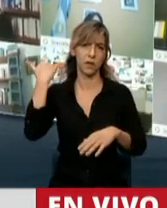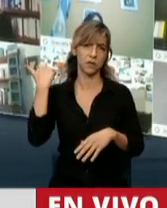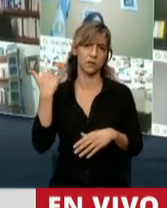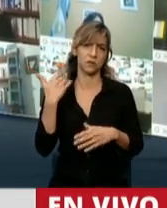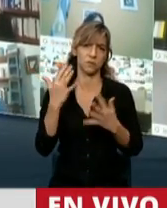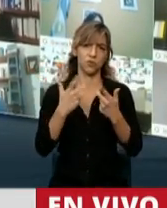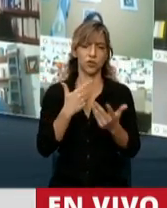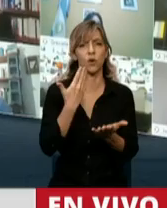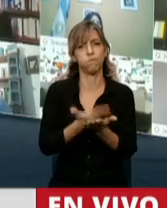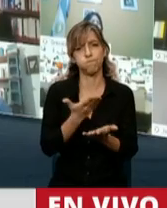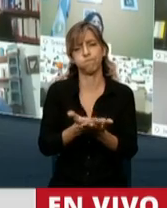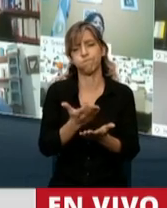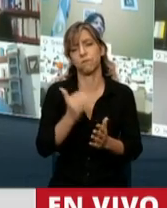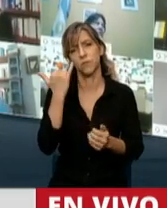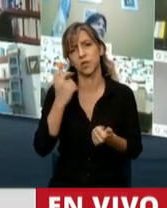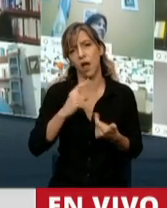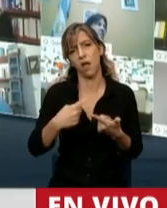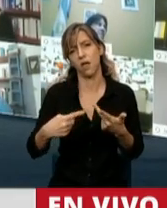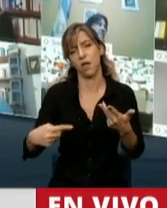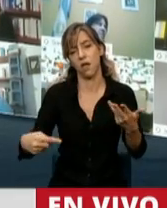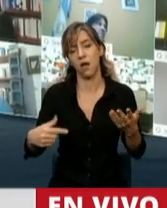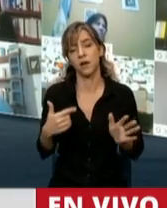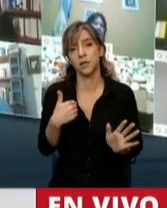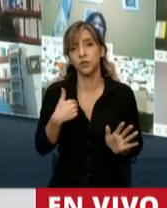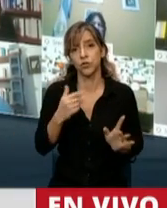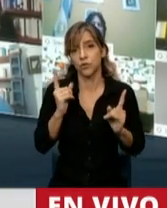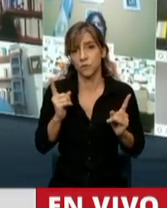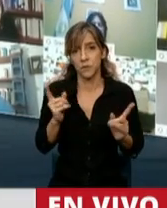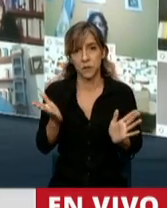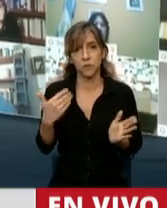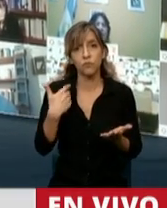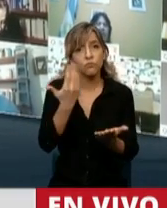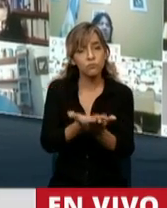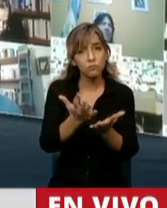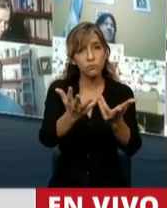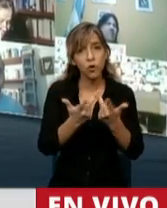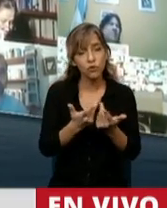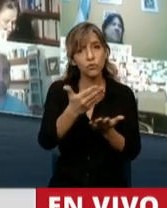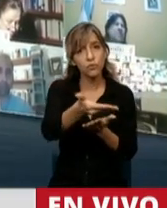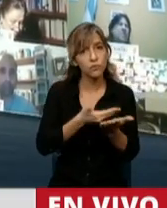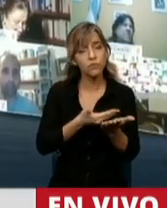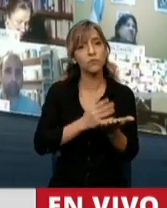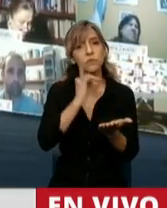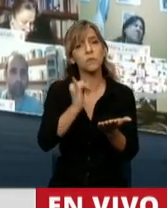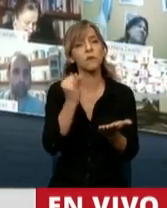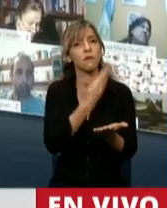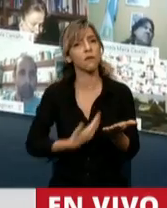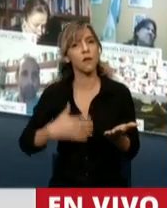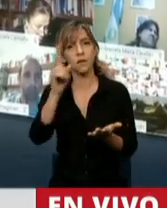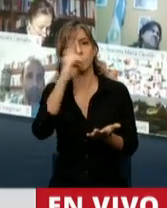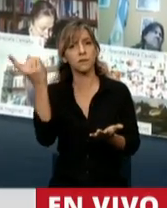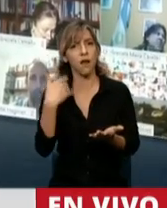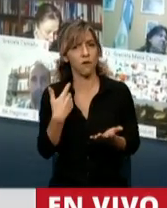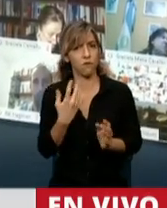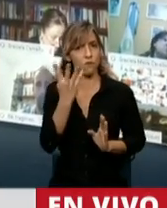consideración, algunos, y yo daría un paso más. Yo he presentado un proyecto diciendo que un Estado que durante 4